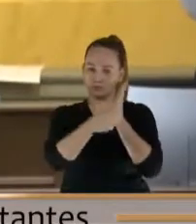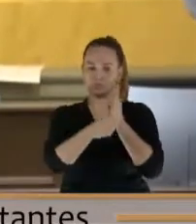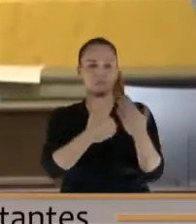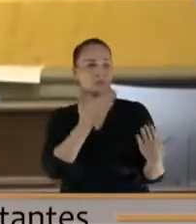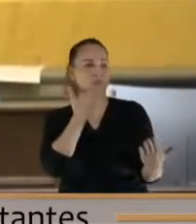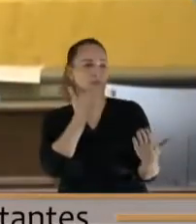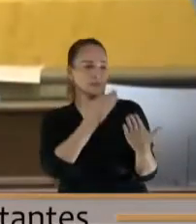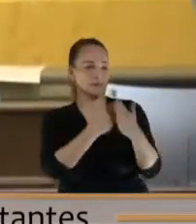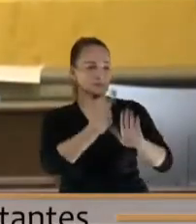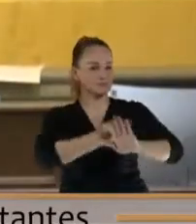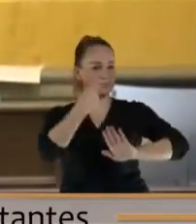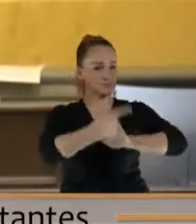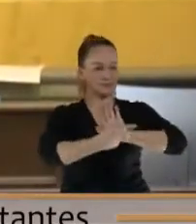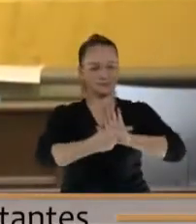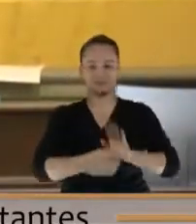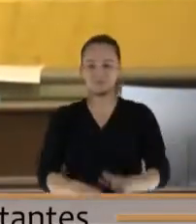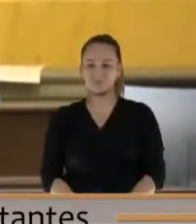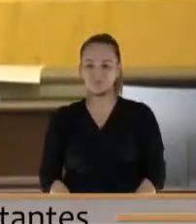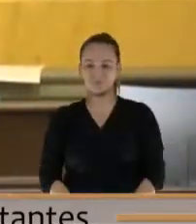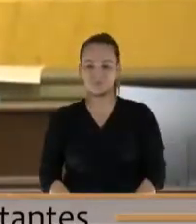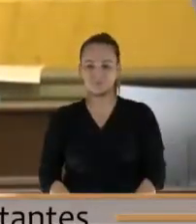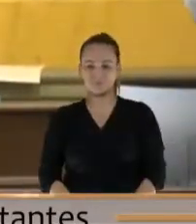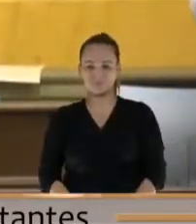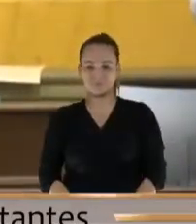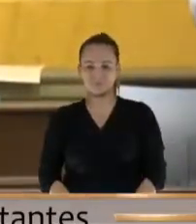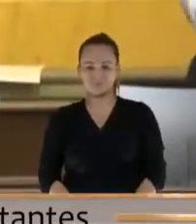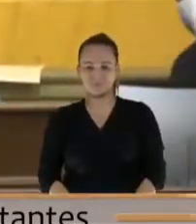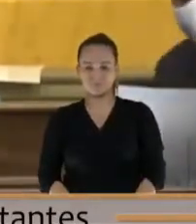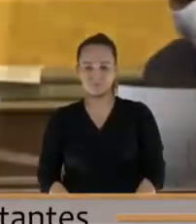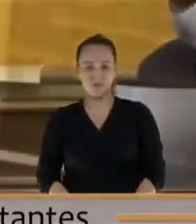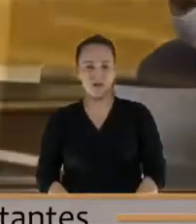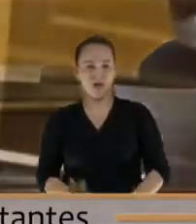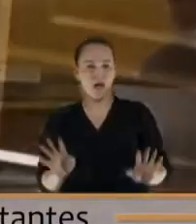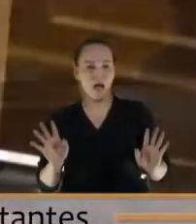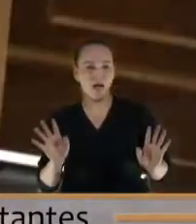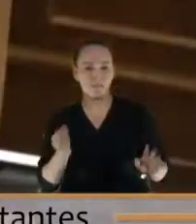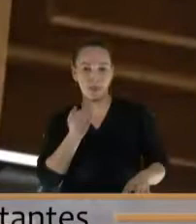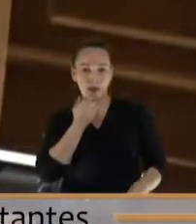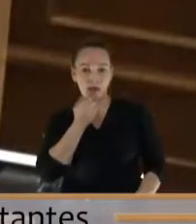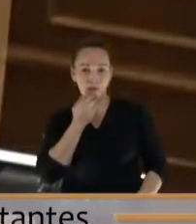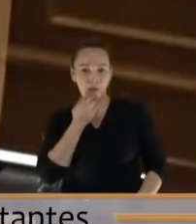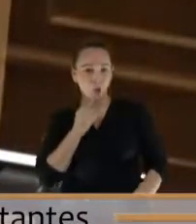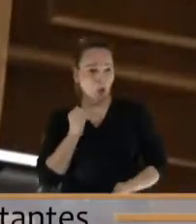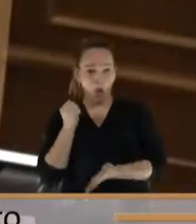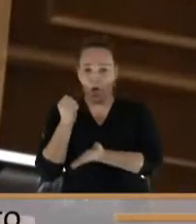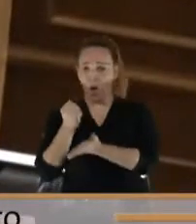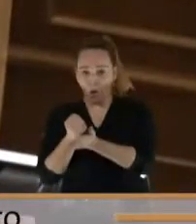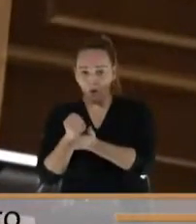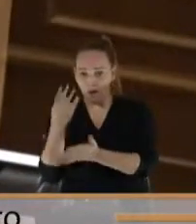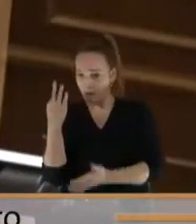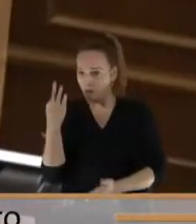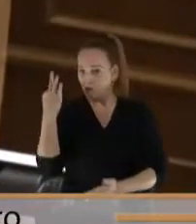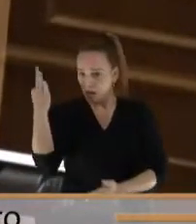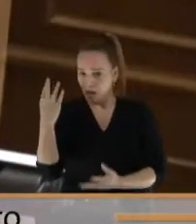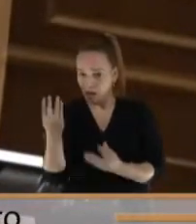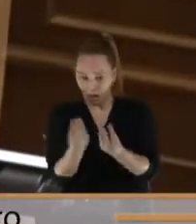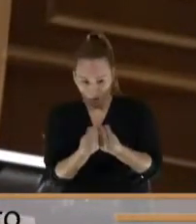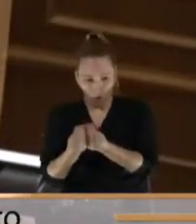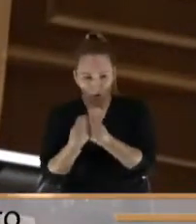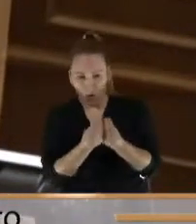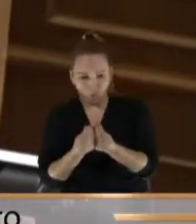presidente mire a nadie lo obligan a que se postule al consejo